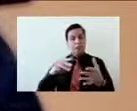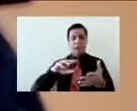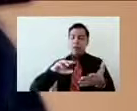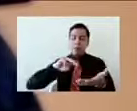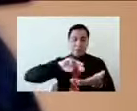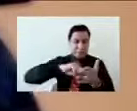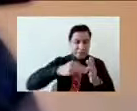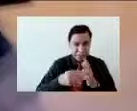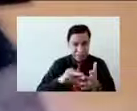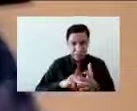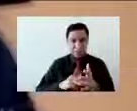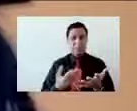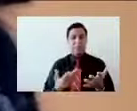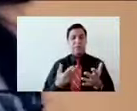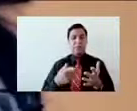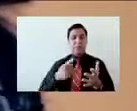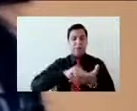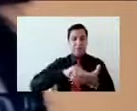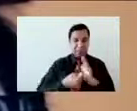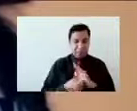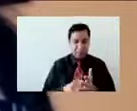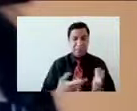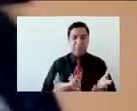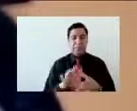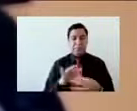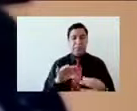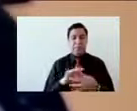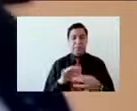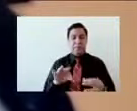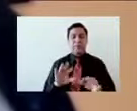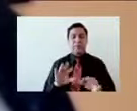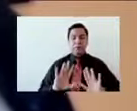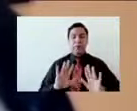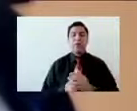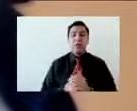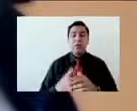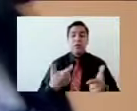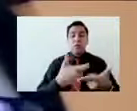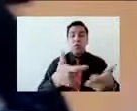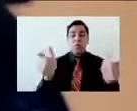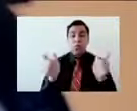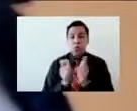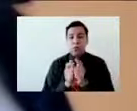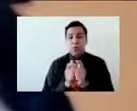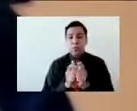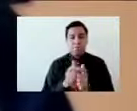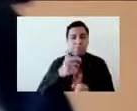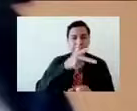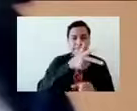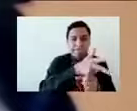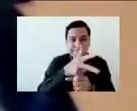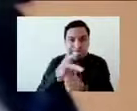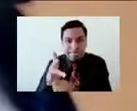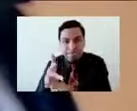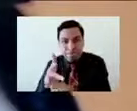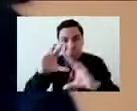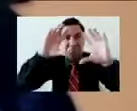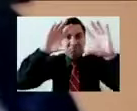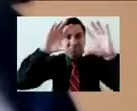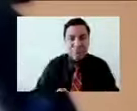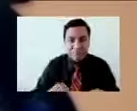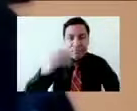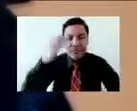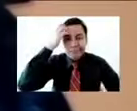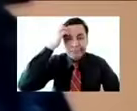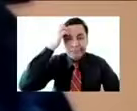Y, pues, bueno, mi agenda es muy saturada porque me cambiaron el día, fin. Y el grupo no prendía la cámara, y yo soy de hacer las sesiones y las clases con